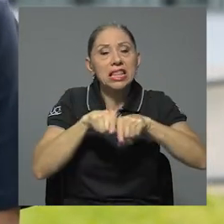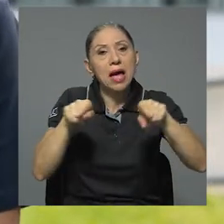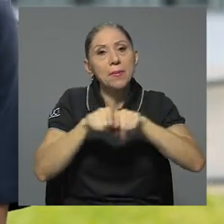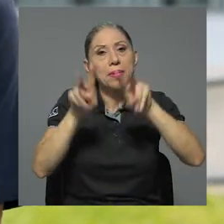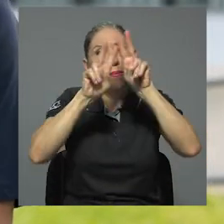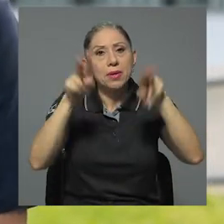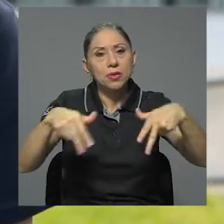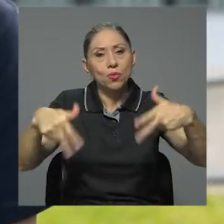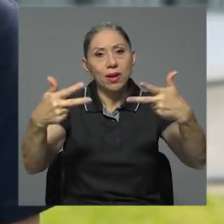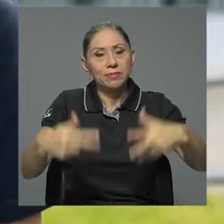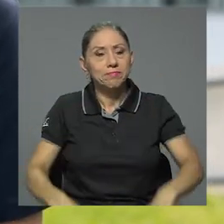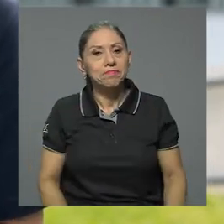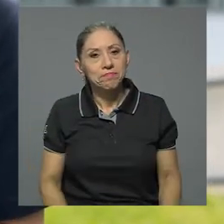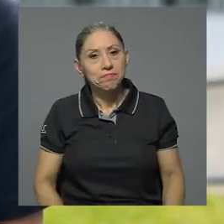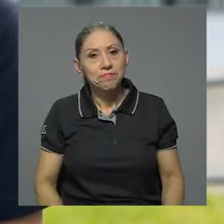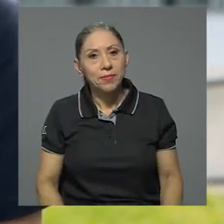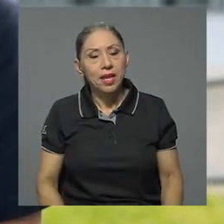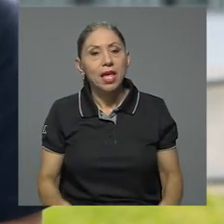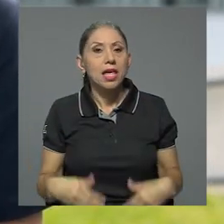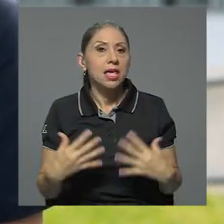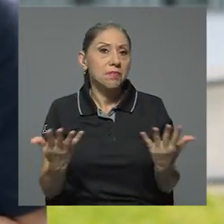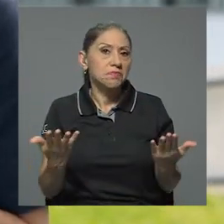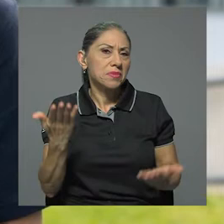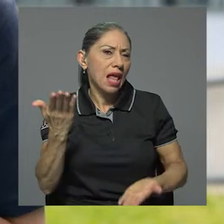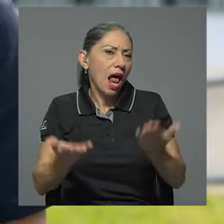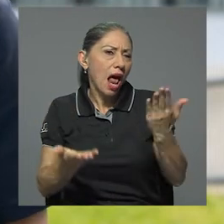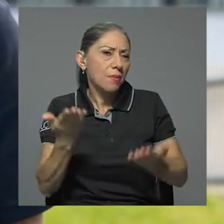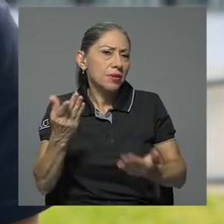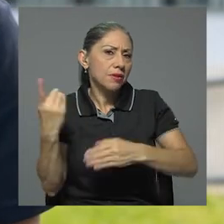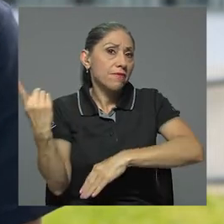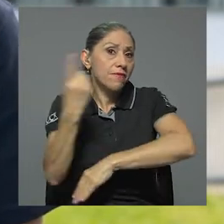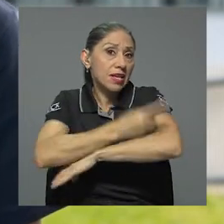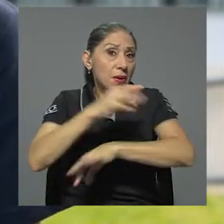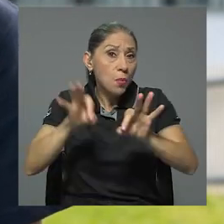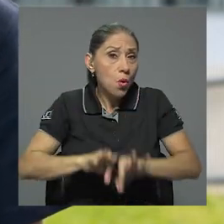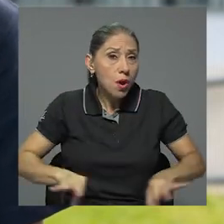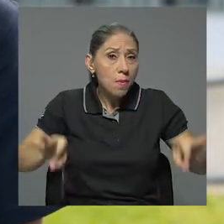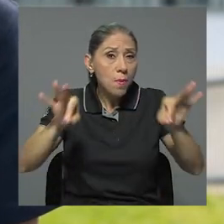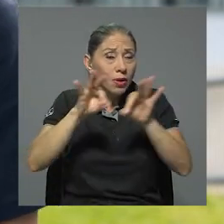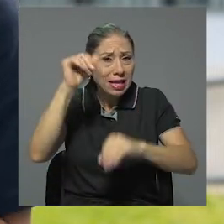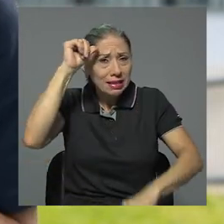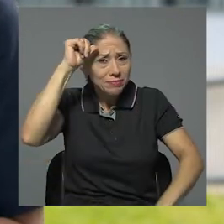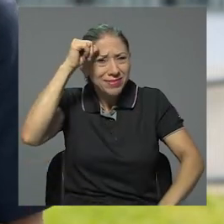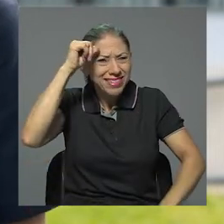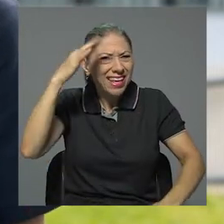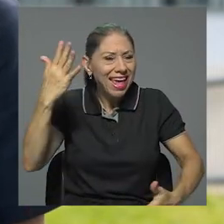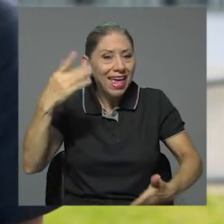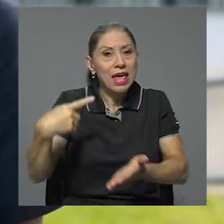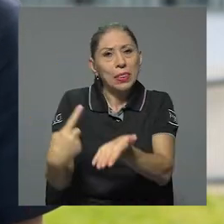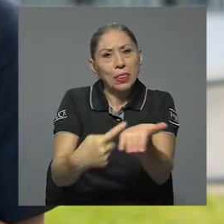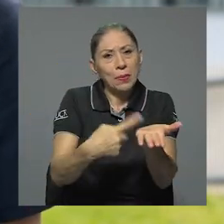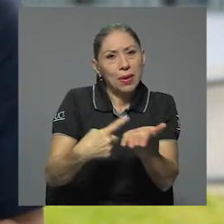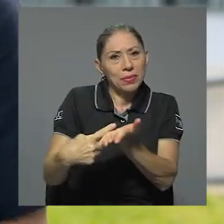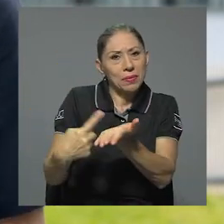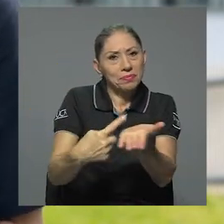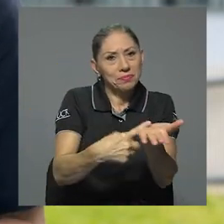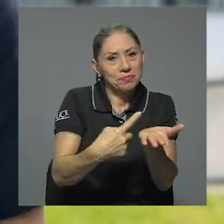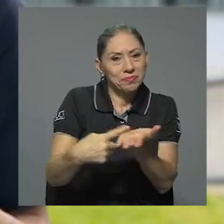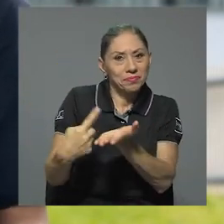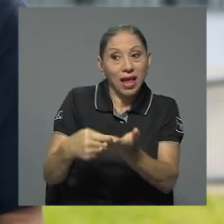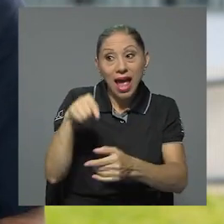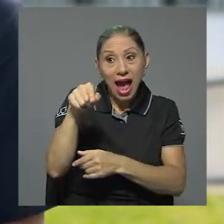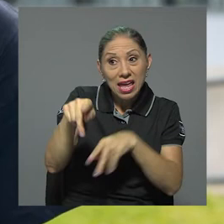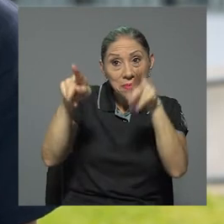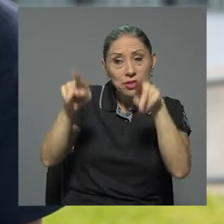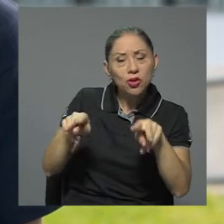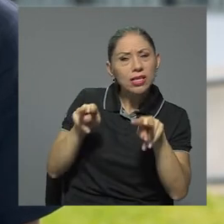manera virtual. Y tal vez una fecha muy importante que hay que recordarle a la gente es el debate, que probablemente es donde las personas ahí